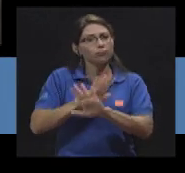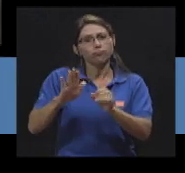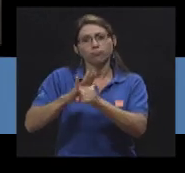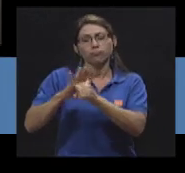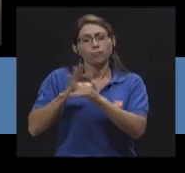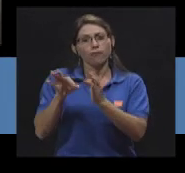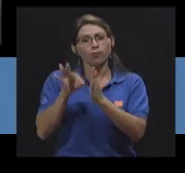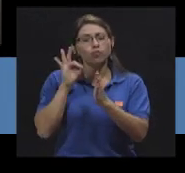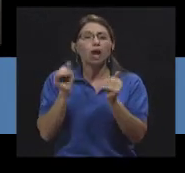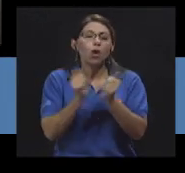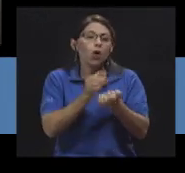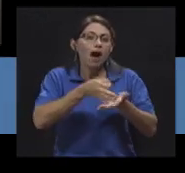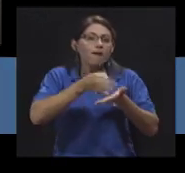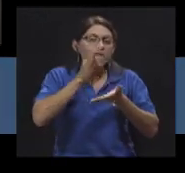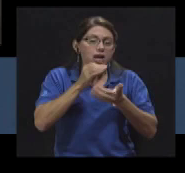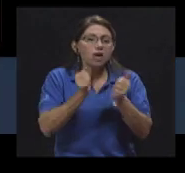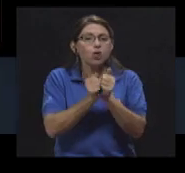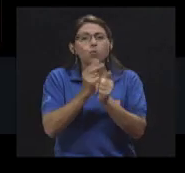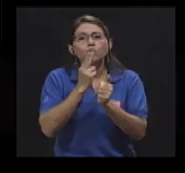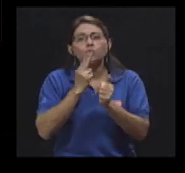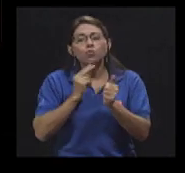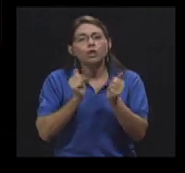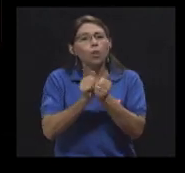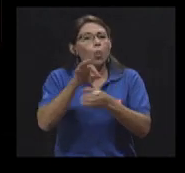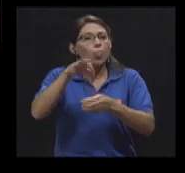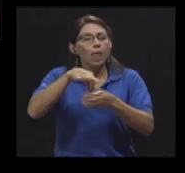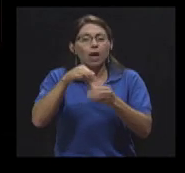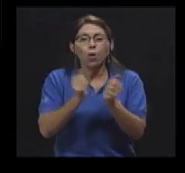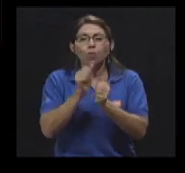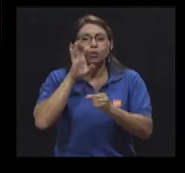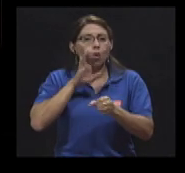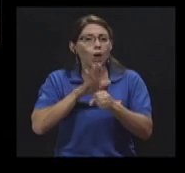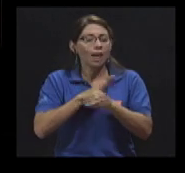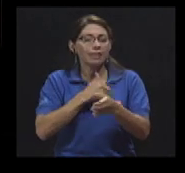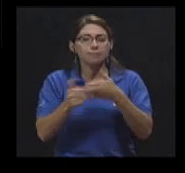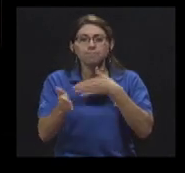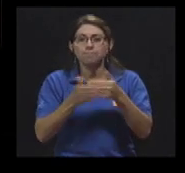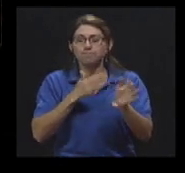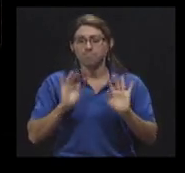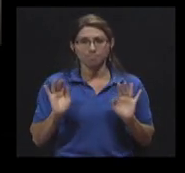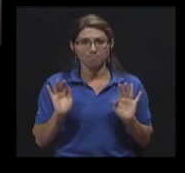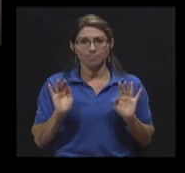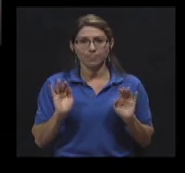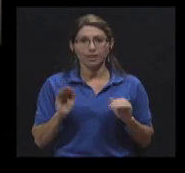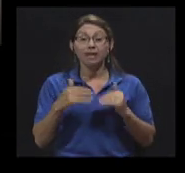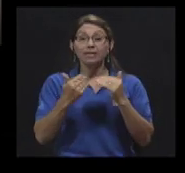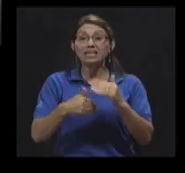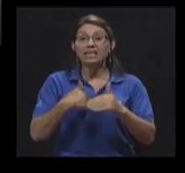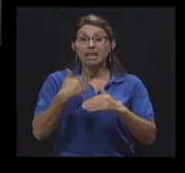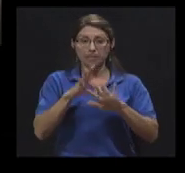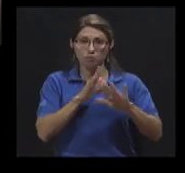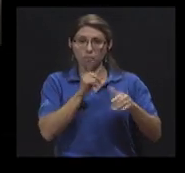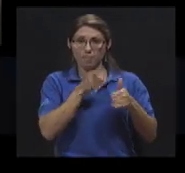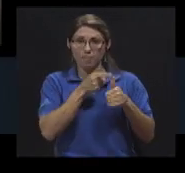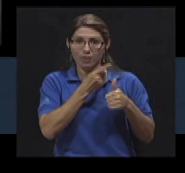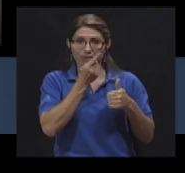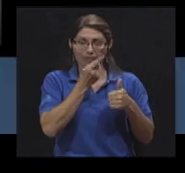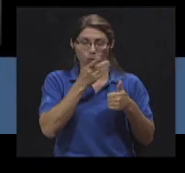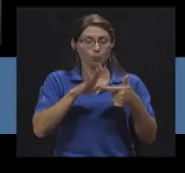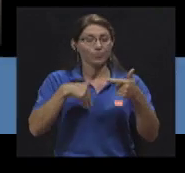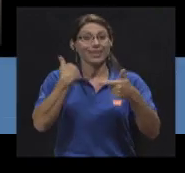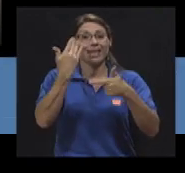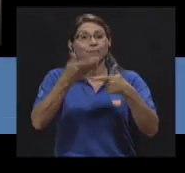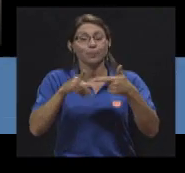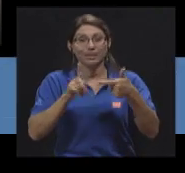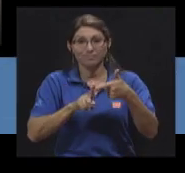bien y con su cafecito, con su agua dulce, con su té o con su chocolate, lo que quieran. Después podríamos hablar de una merienda a media